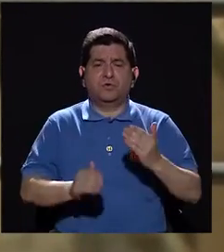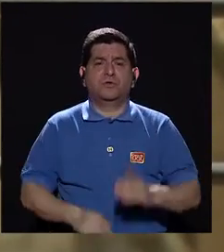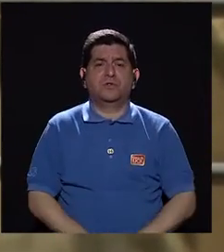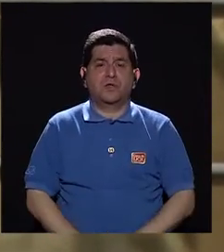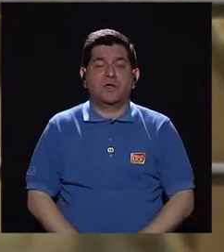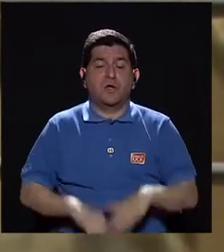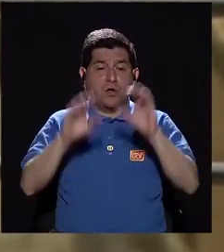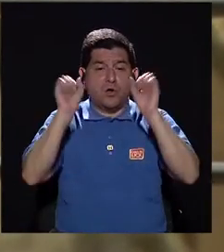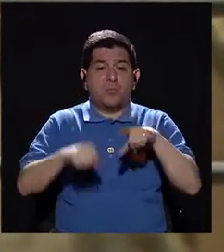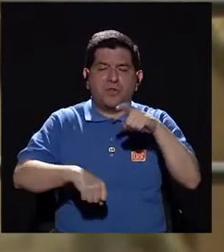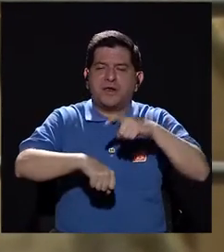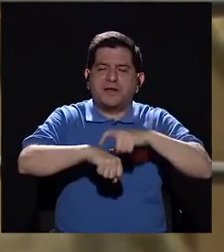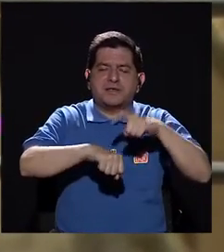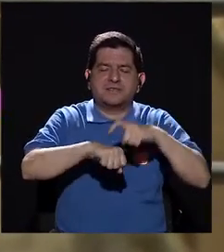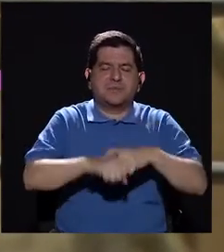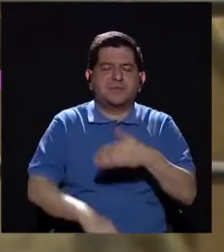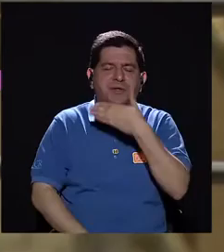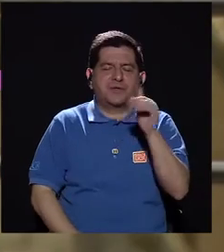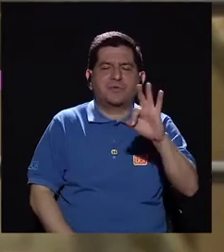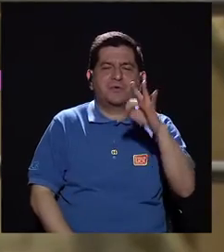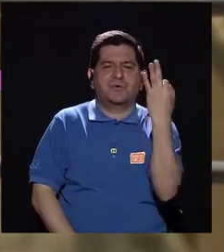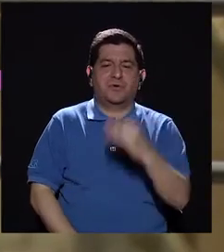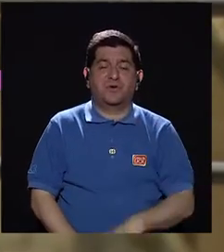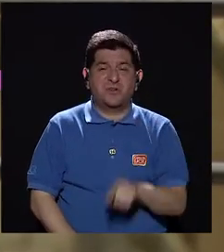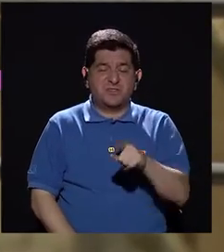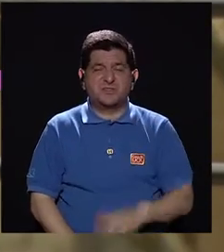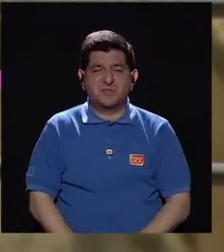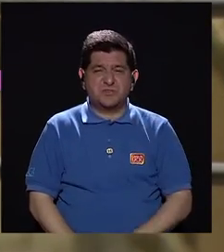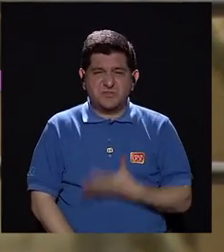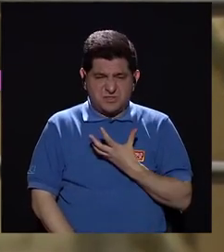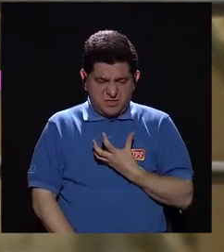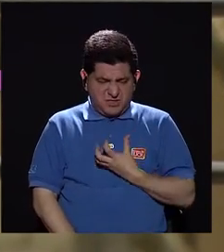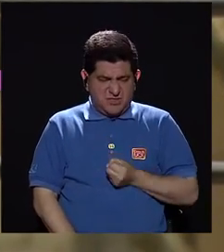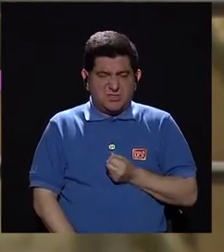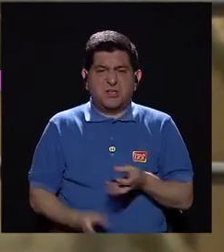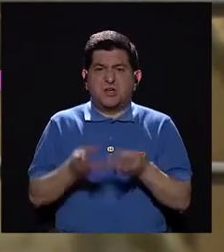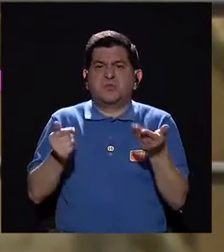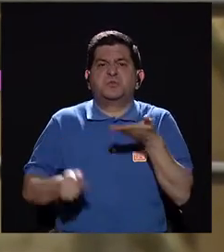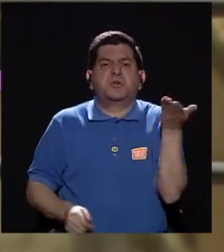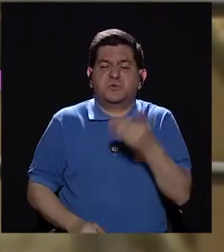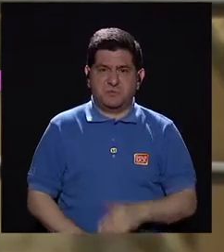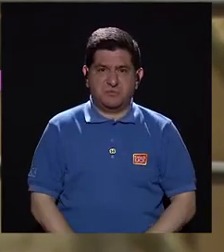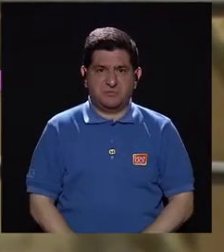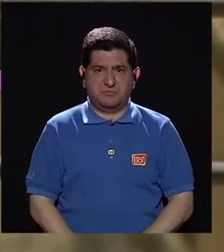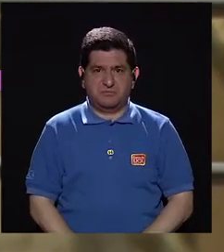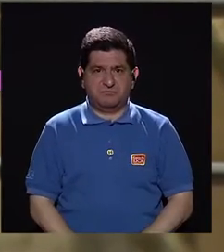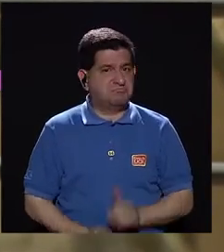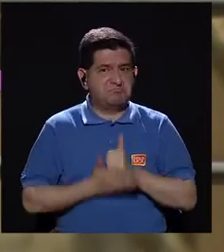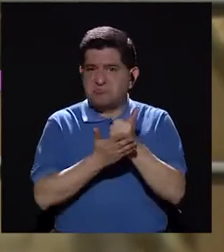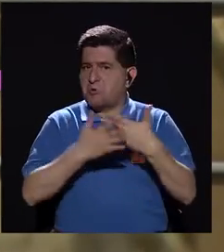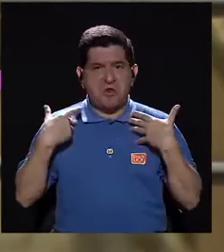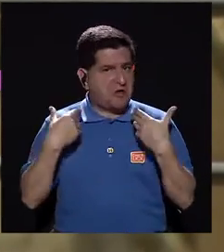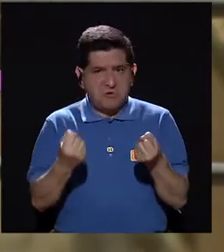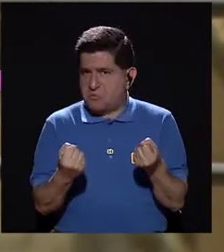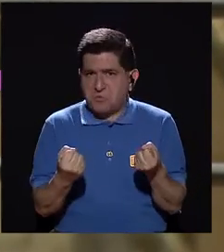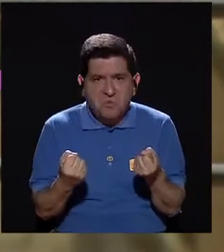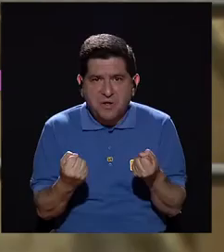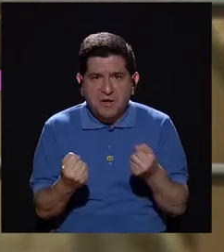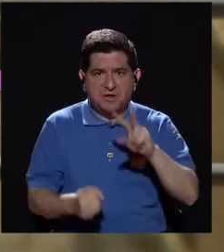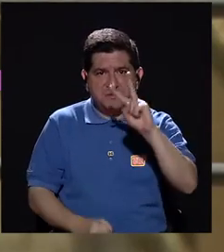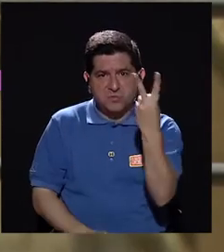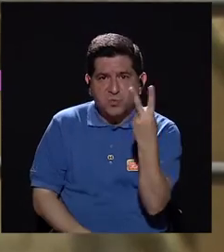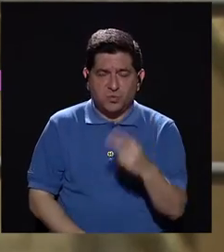para que pueda pasar ese camino de una mejor forma. Porque si usted se amarga, ¿qué resuelve? Primeramente no le va a ayudar a su salud.